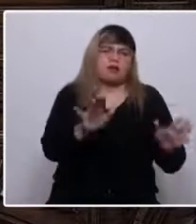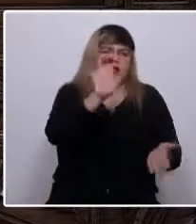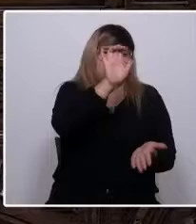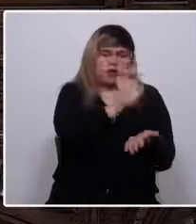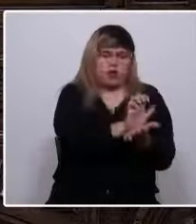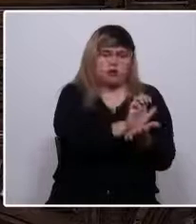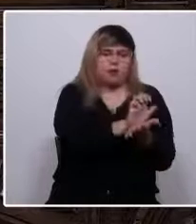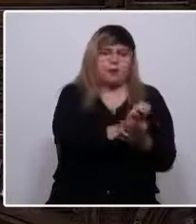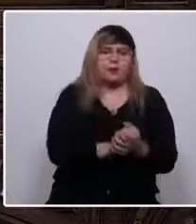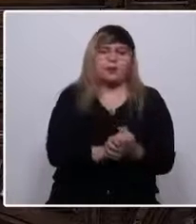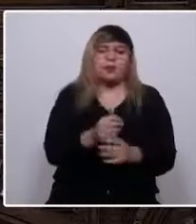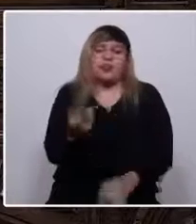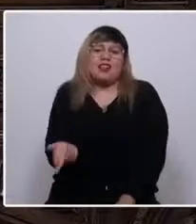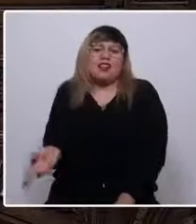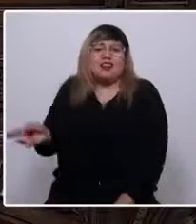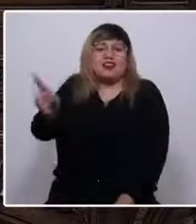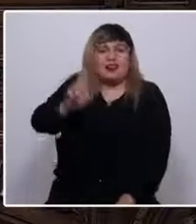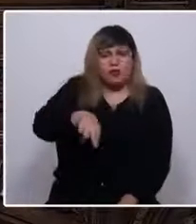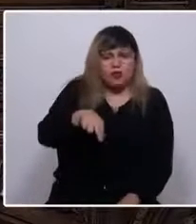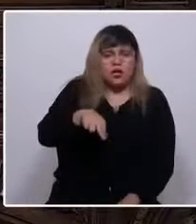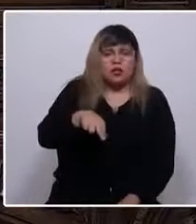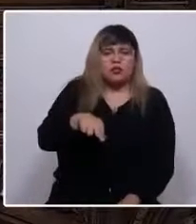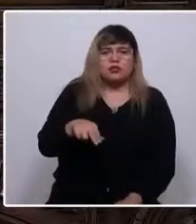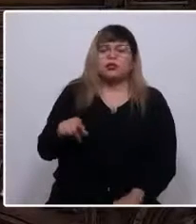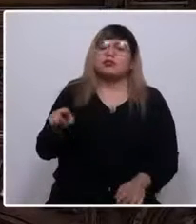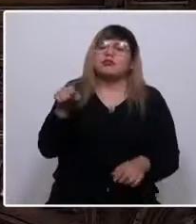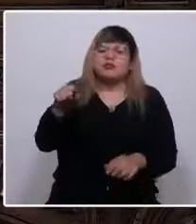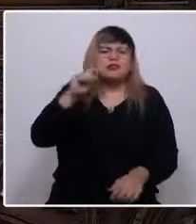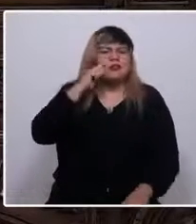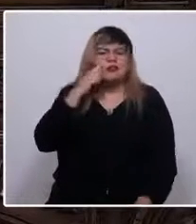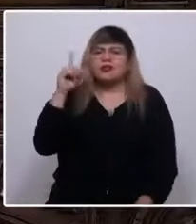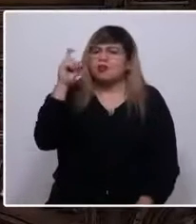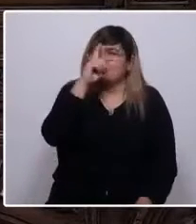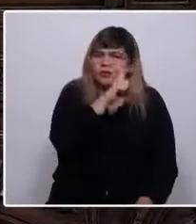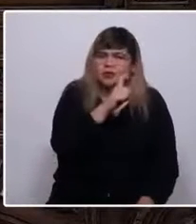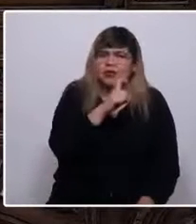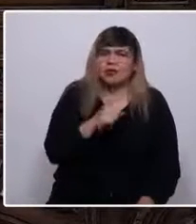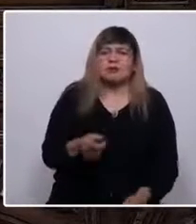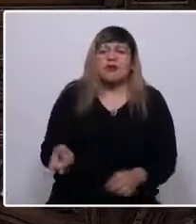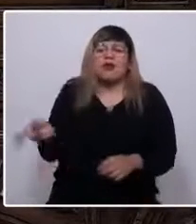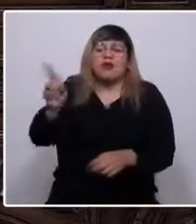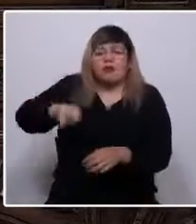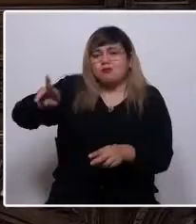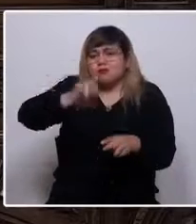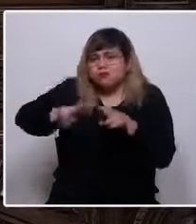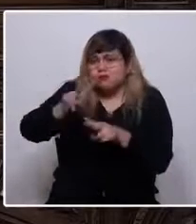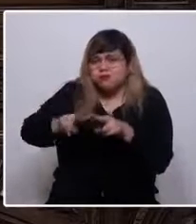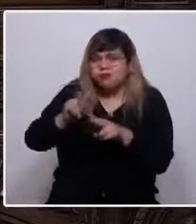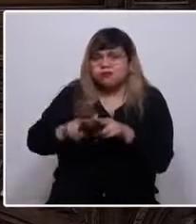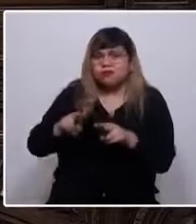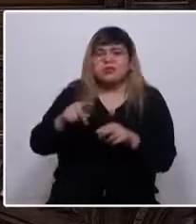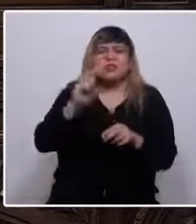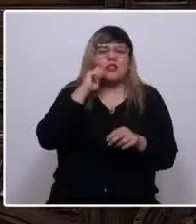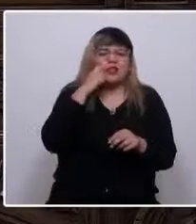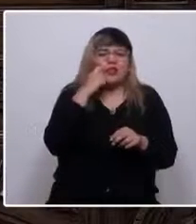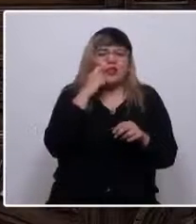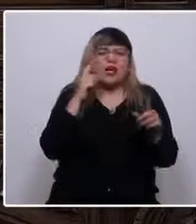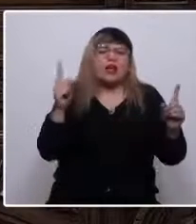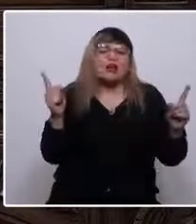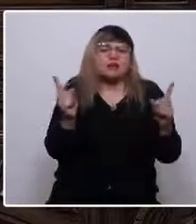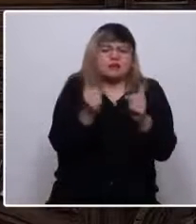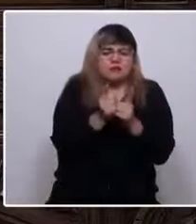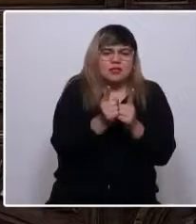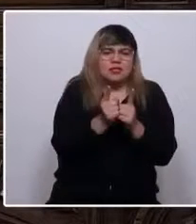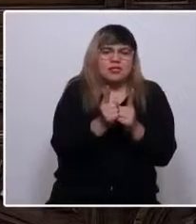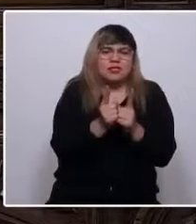La refundación es complejidad. La restauración es simplificación. Así,